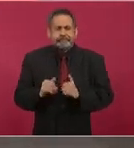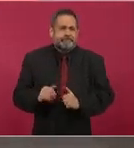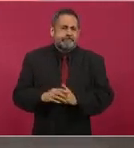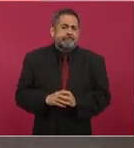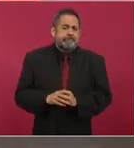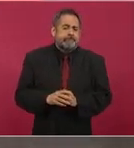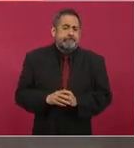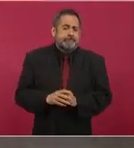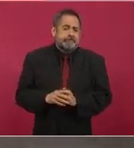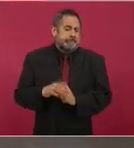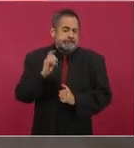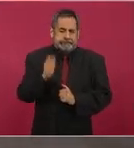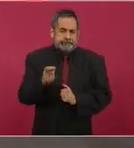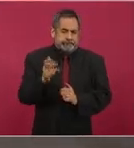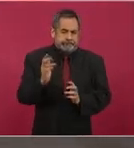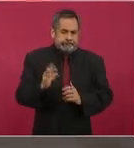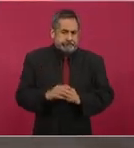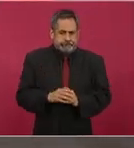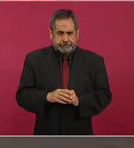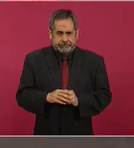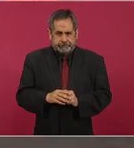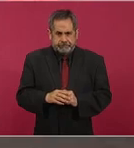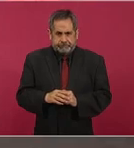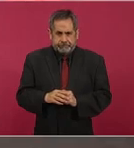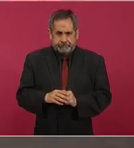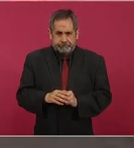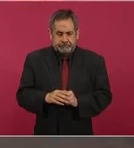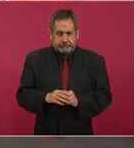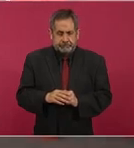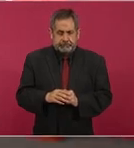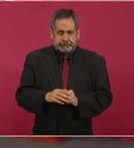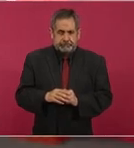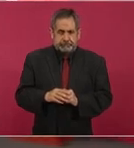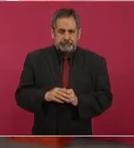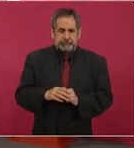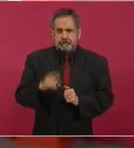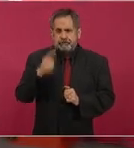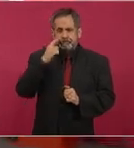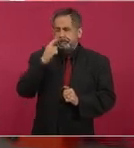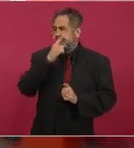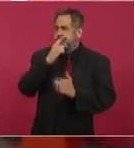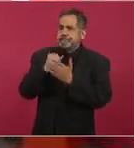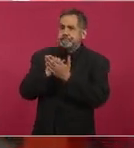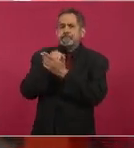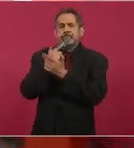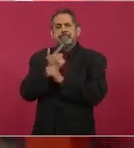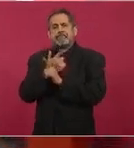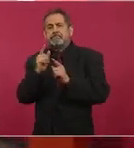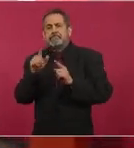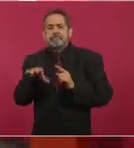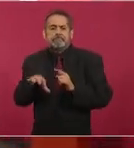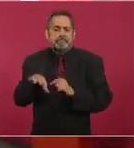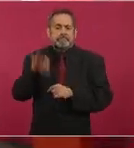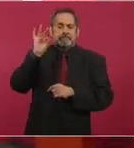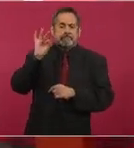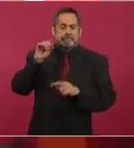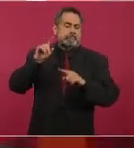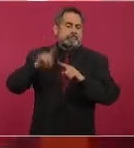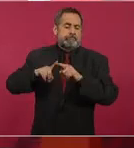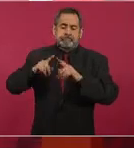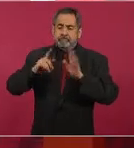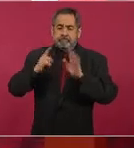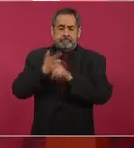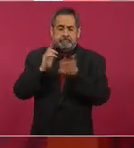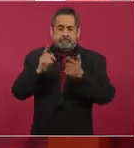Y se trata de la democracia, es una